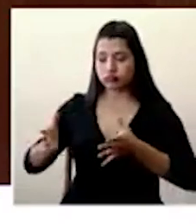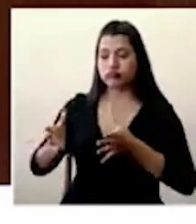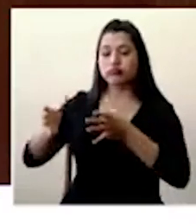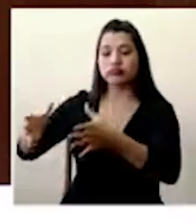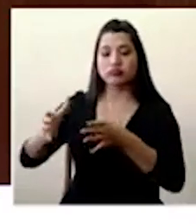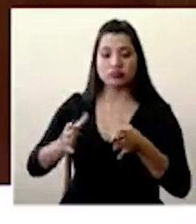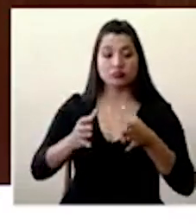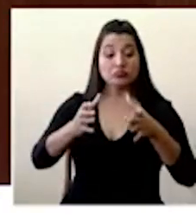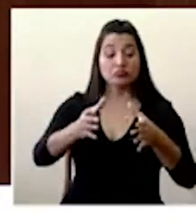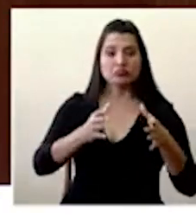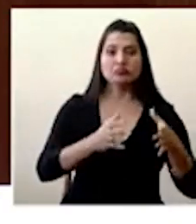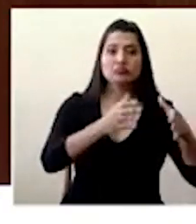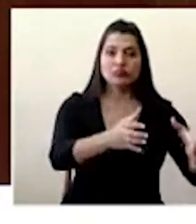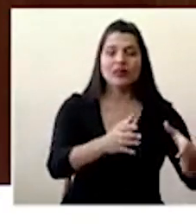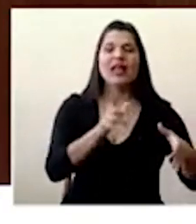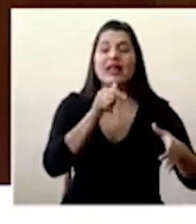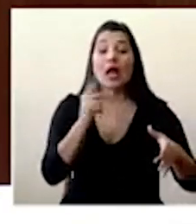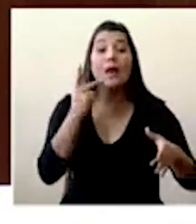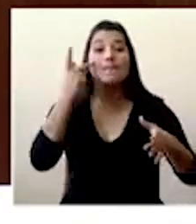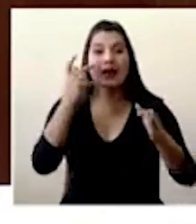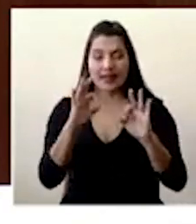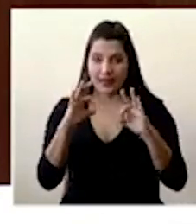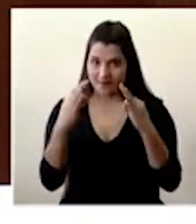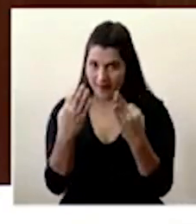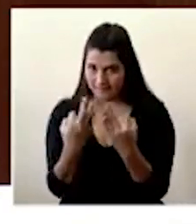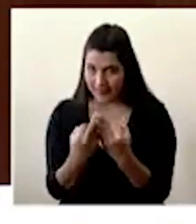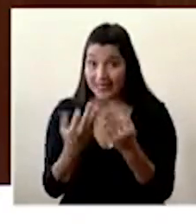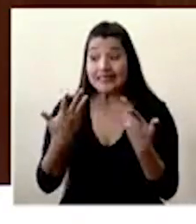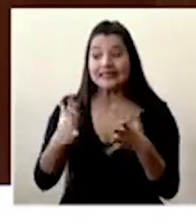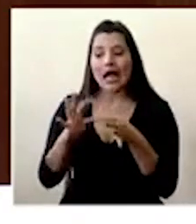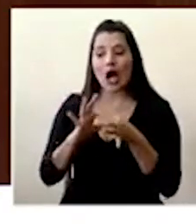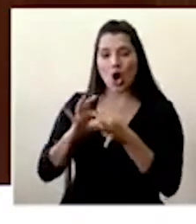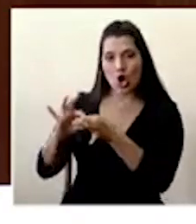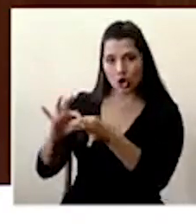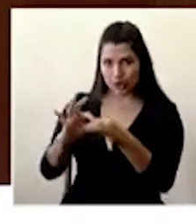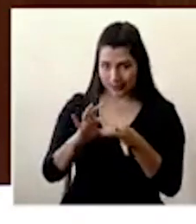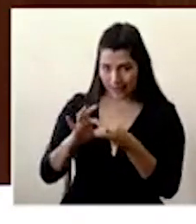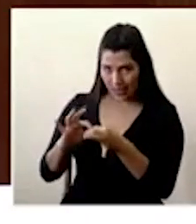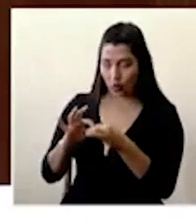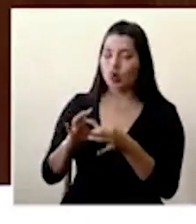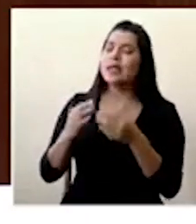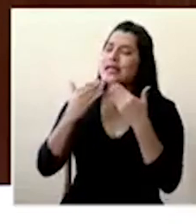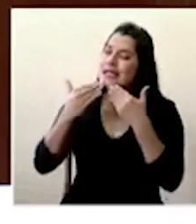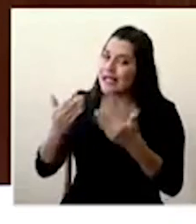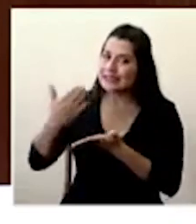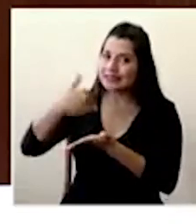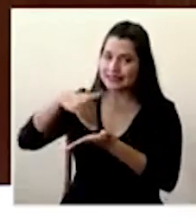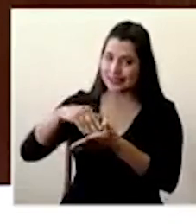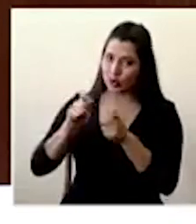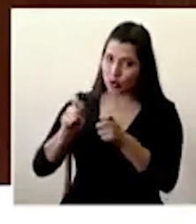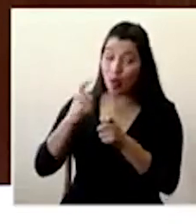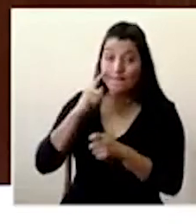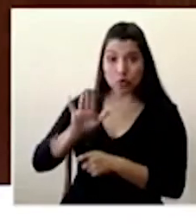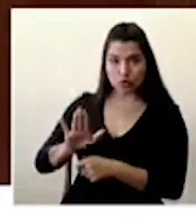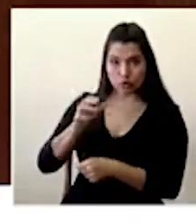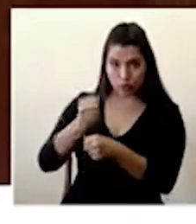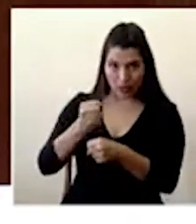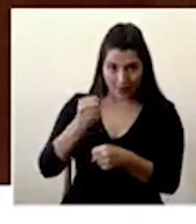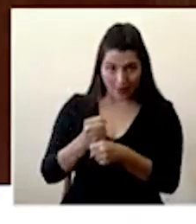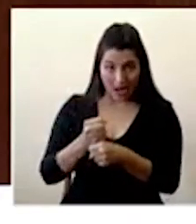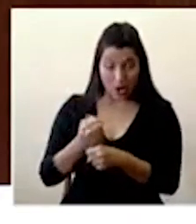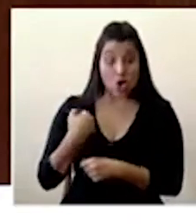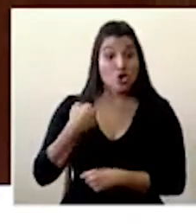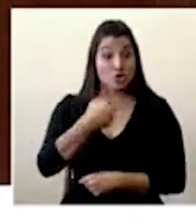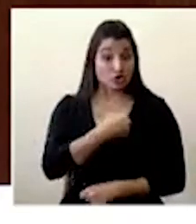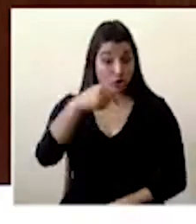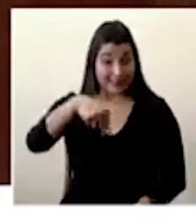coordinación con los directores de los centros educativos a que también se les agradece todo ese trabajo que están realizando. Hemos habilitado durante